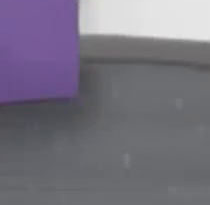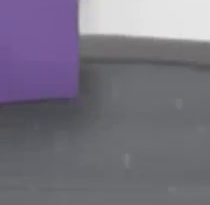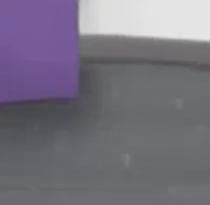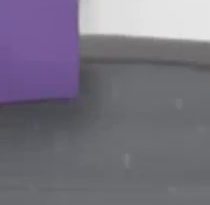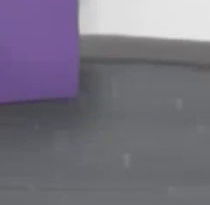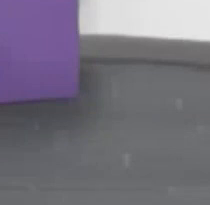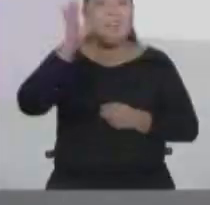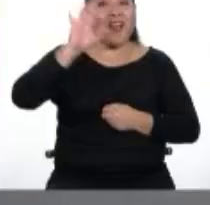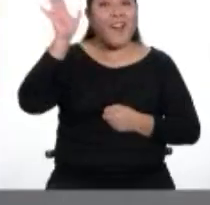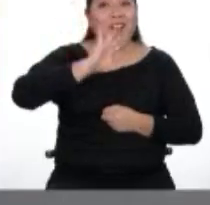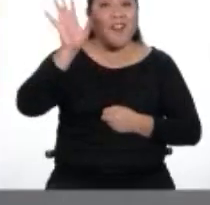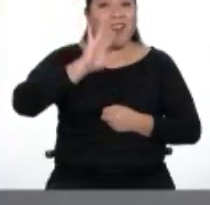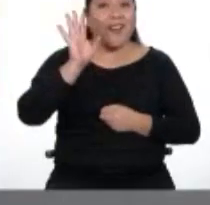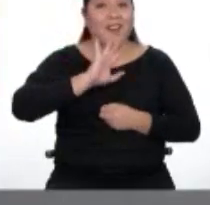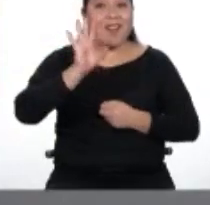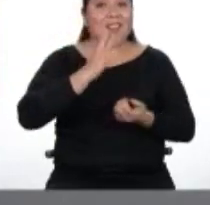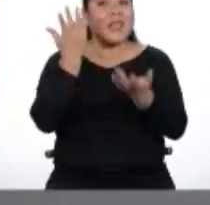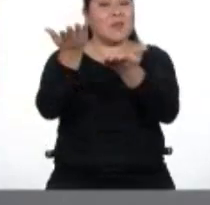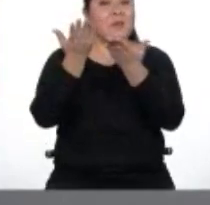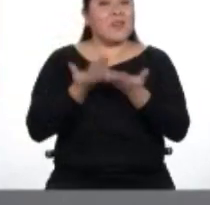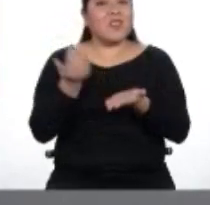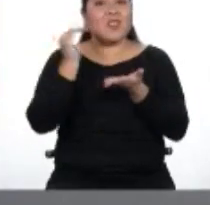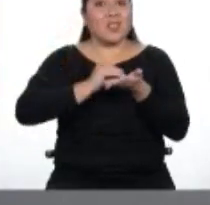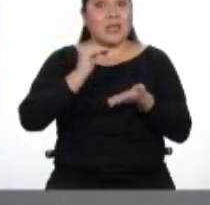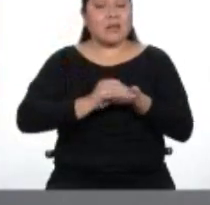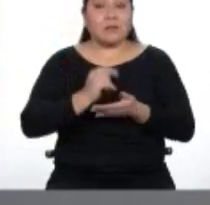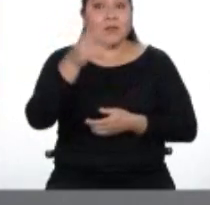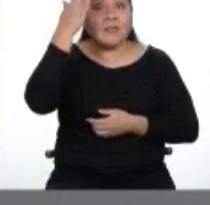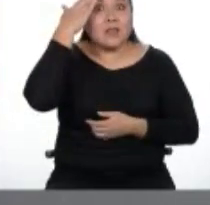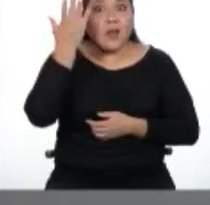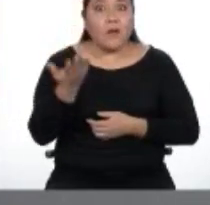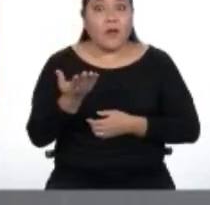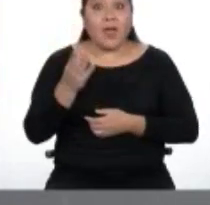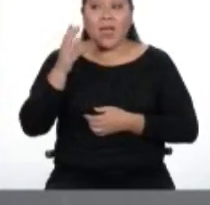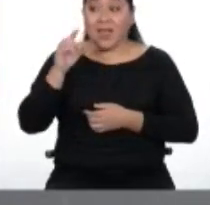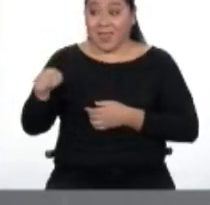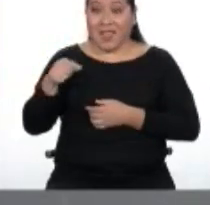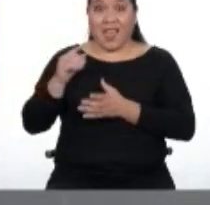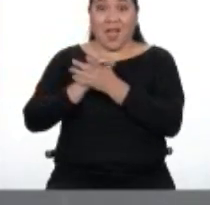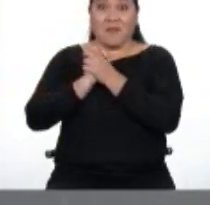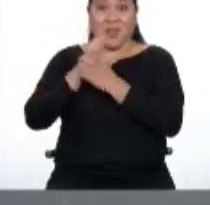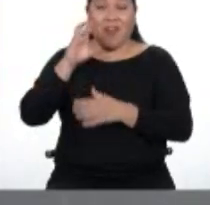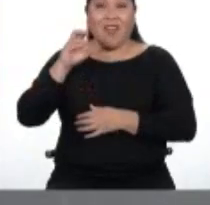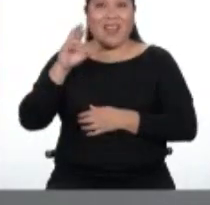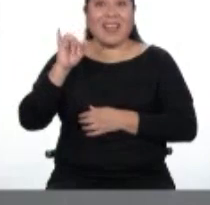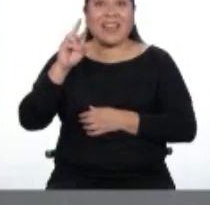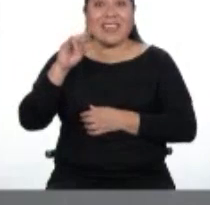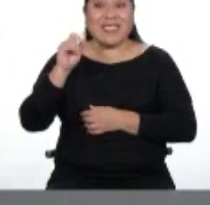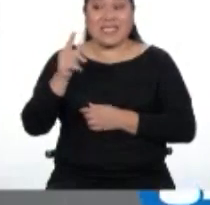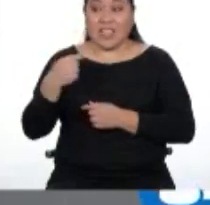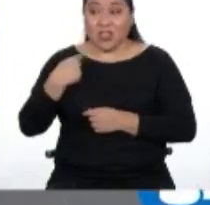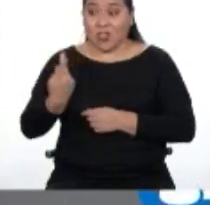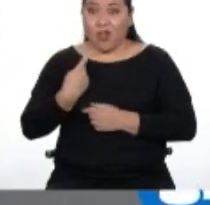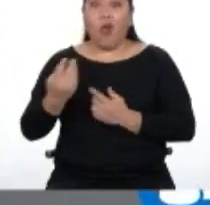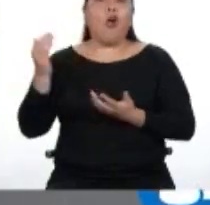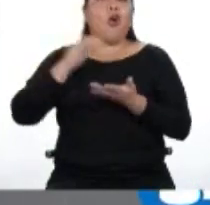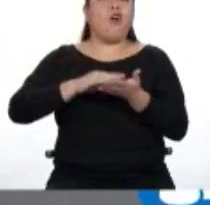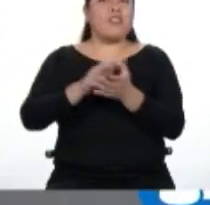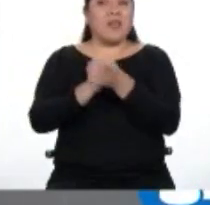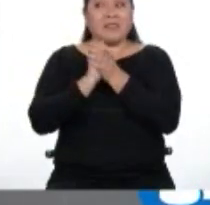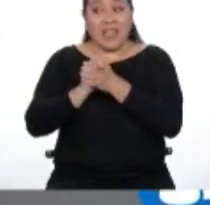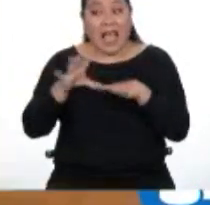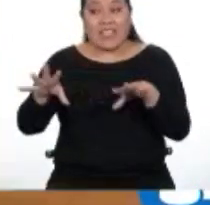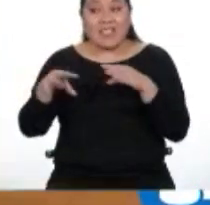¡Hola, chicas y chicos! ¡Bienvenidos de vuelta! ¿Saben qué? ¿Qué? ¡Christian y yo hemos vuelto a ser amigos! ¡Aceptó mi